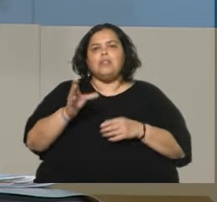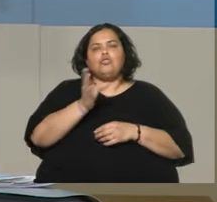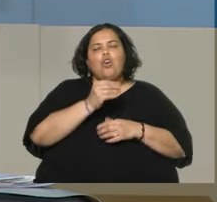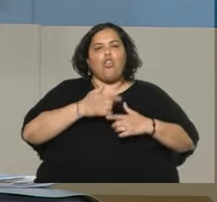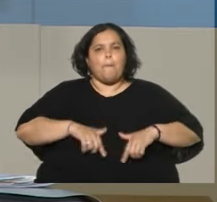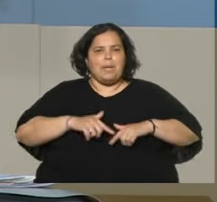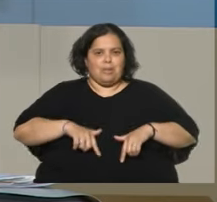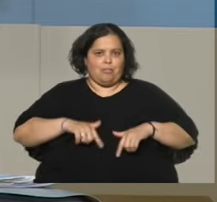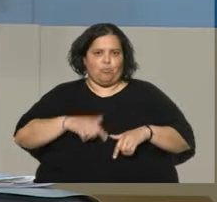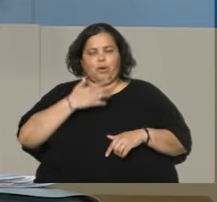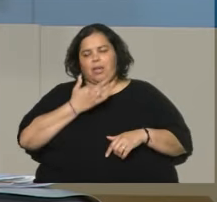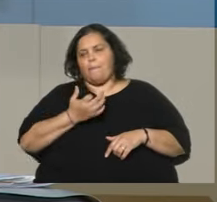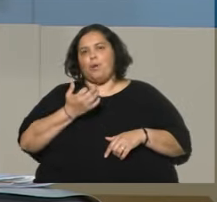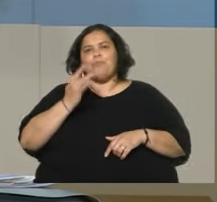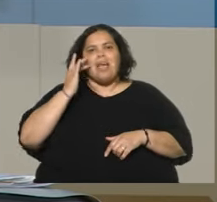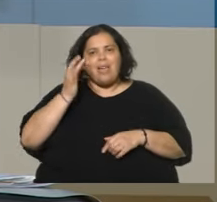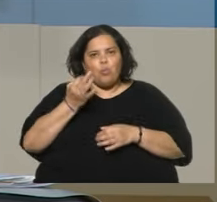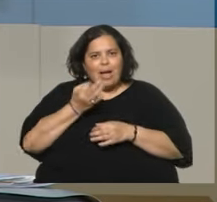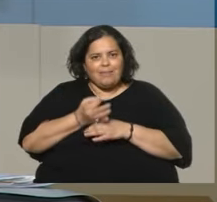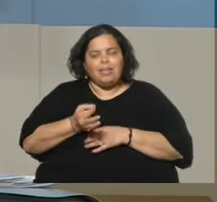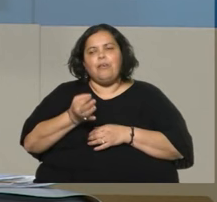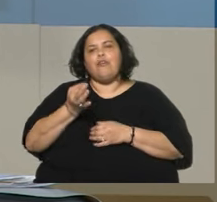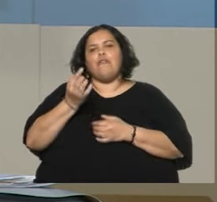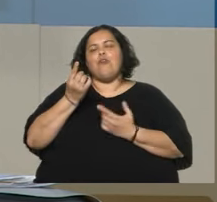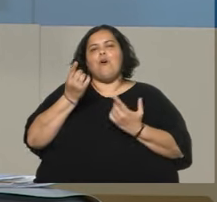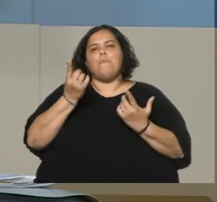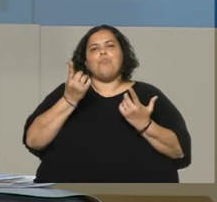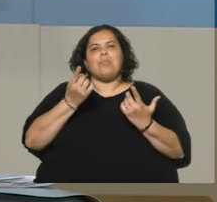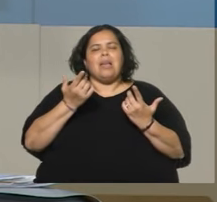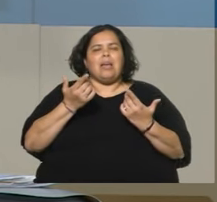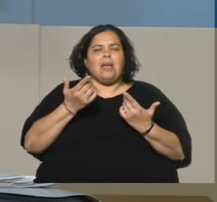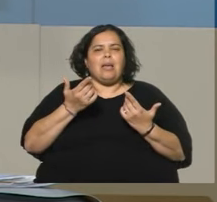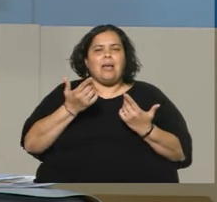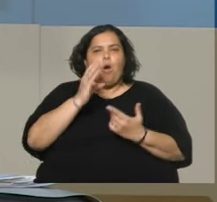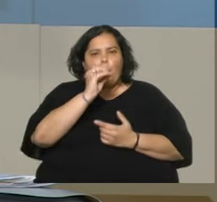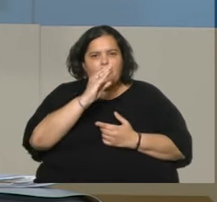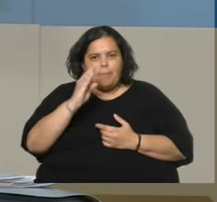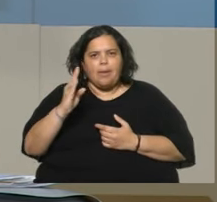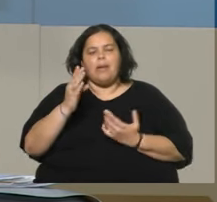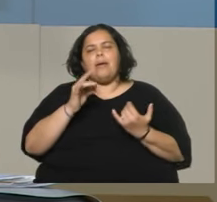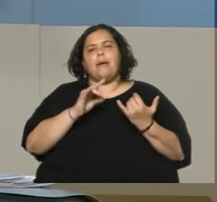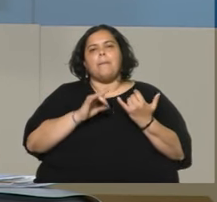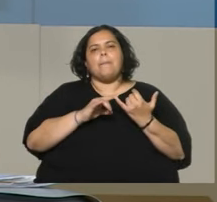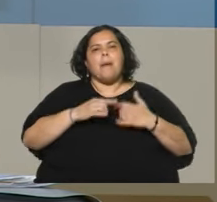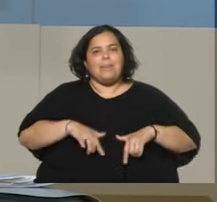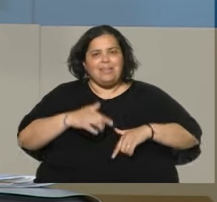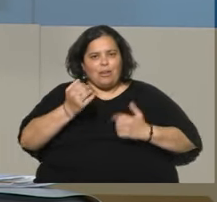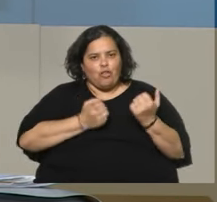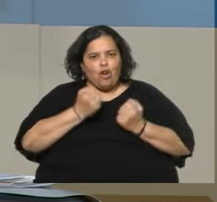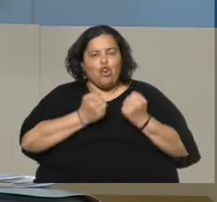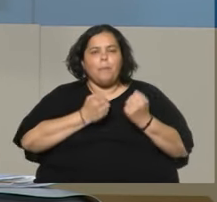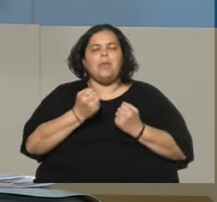Desarrollo Social o ministra, que es que coordina ese gabinete, está la Oficina de Planeamiento y Presupuesto, está el Ministerio de Economía